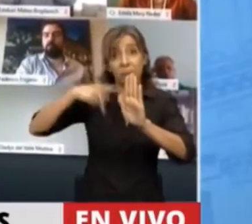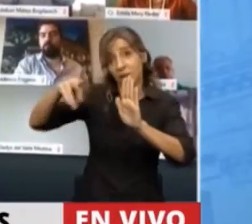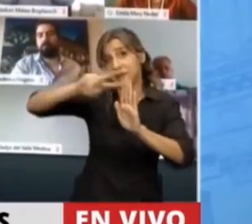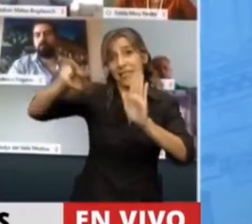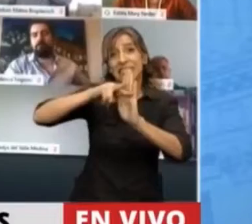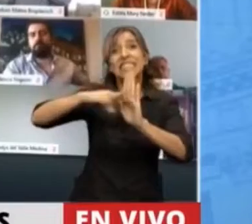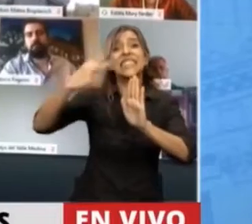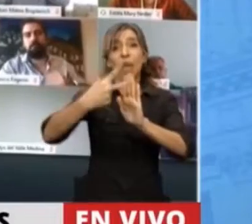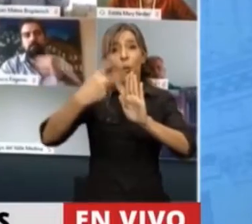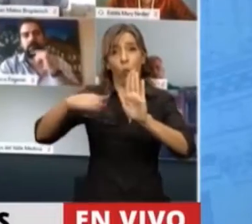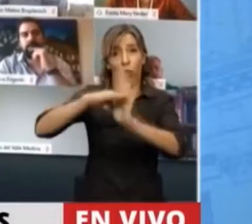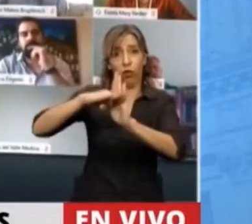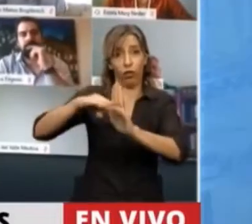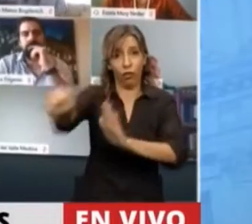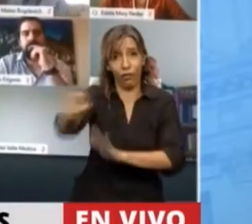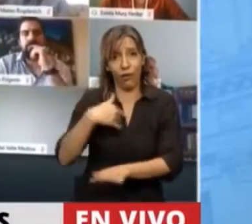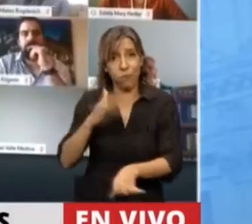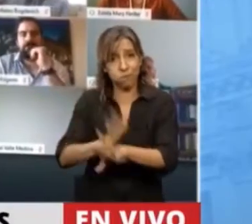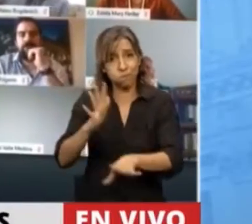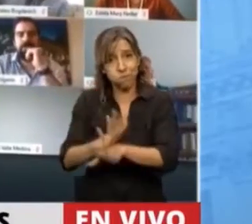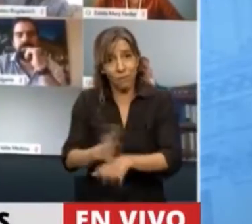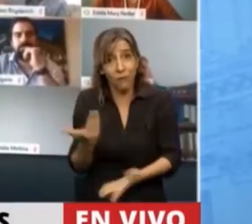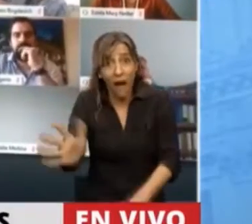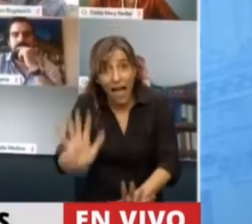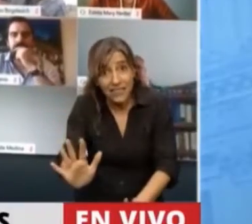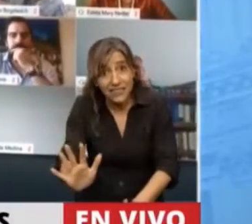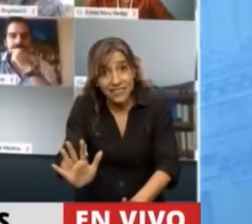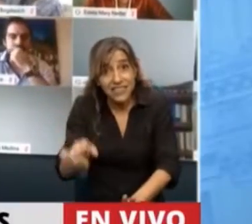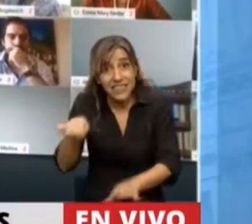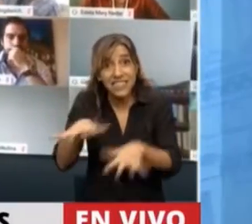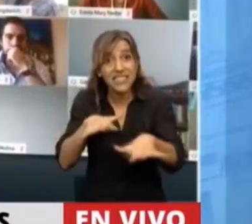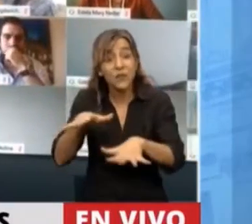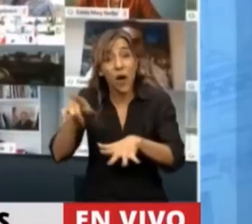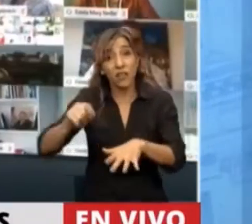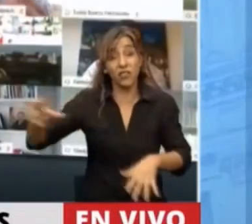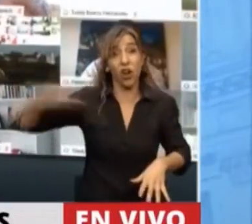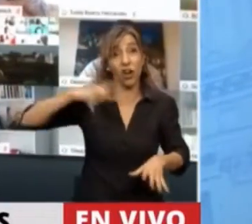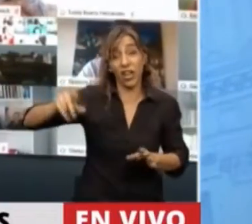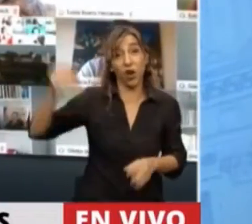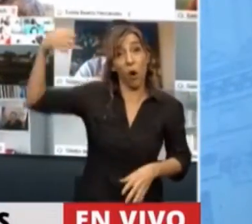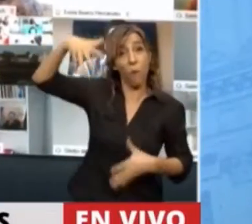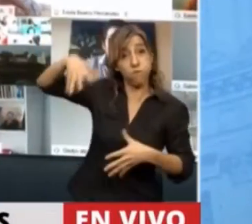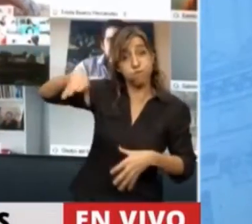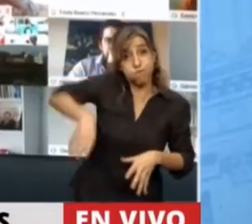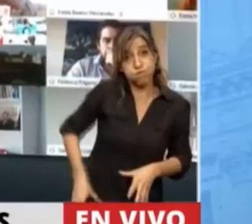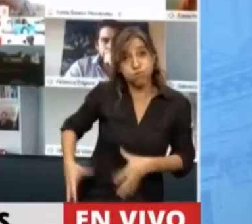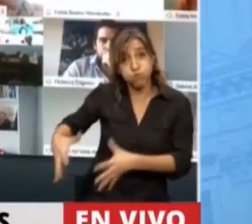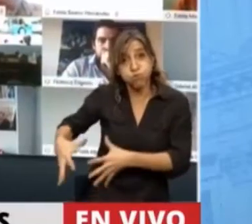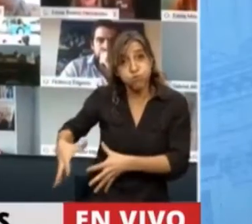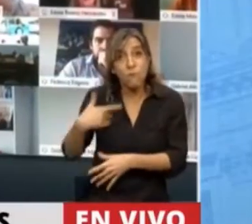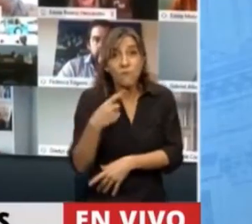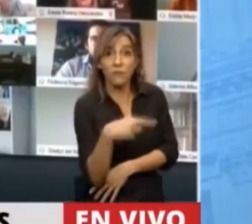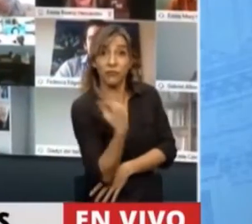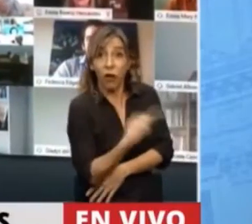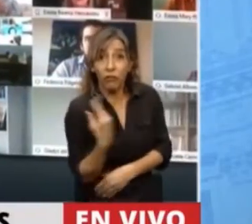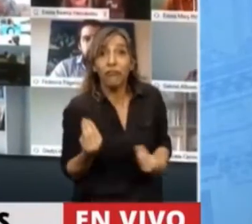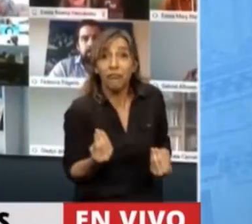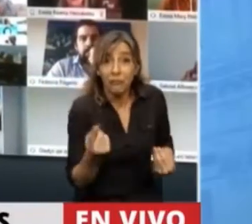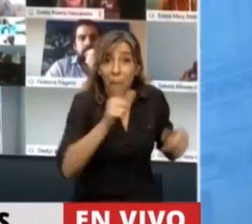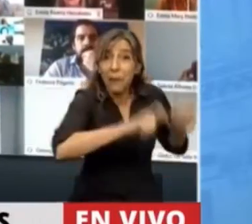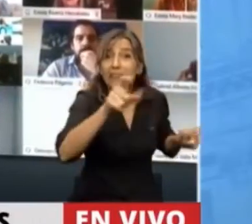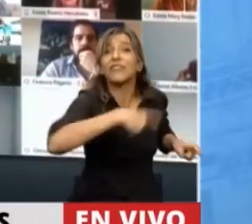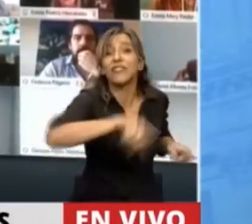durante la pandemia. Entonces, mire, Presidente, para terminar, nosotros hicimos un planteo muy claro durante la campaña electoral.